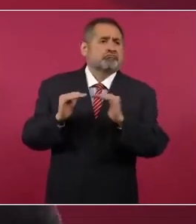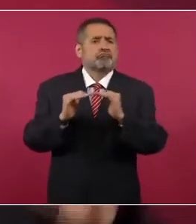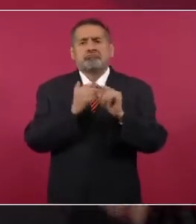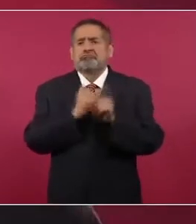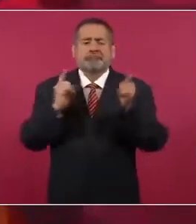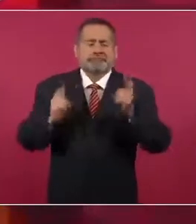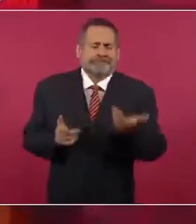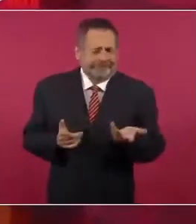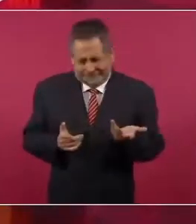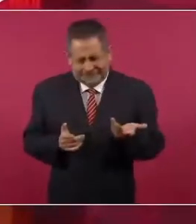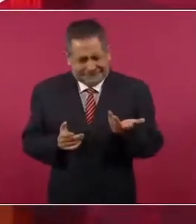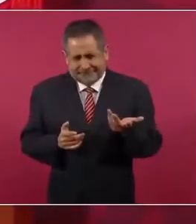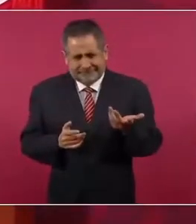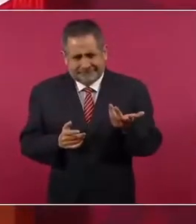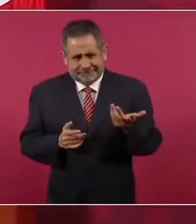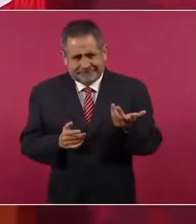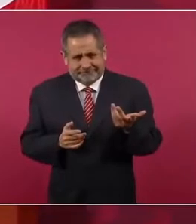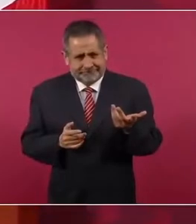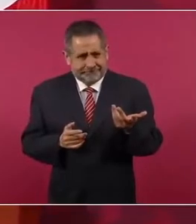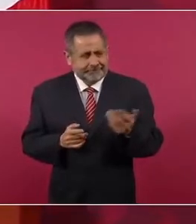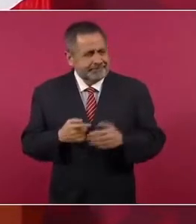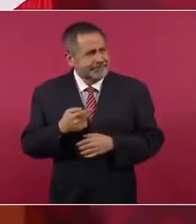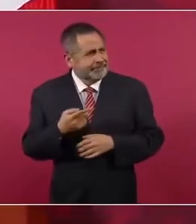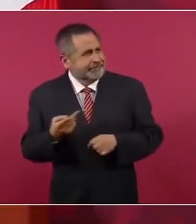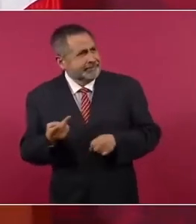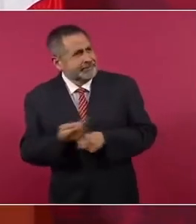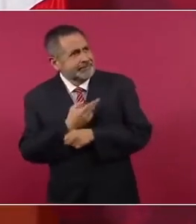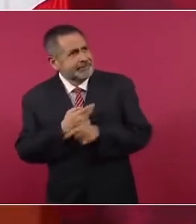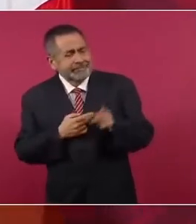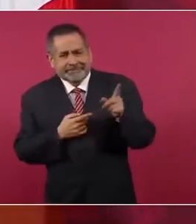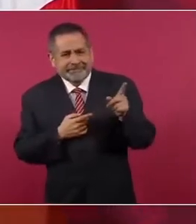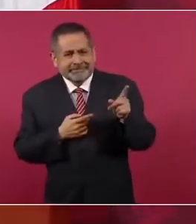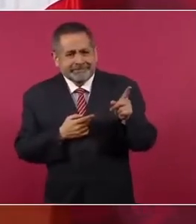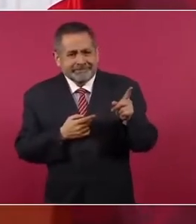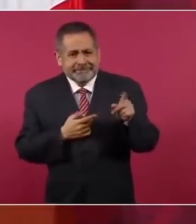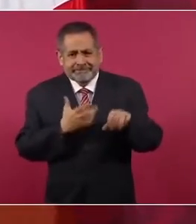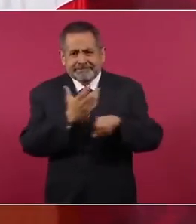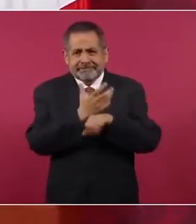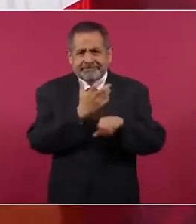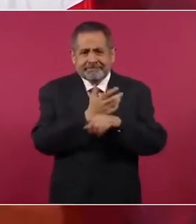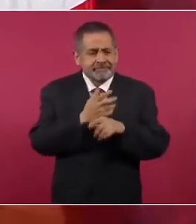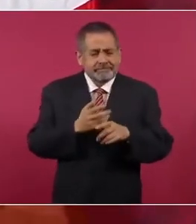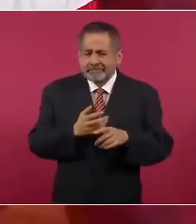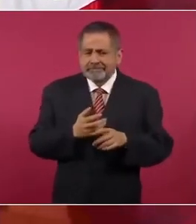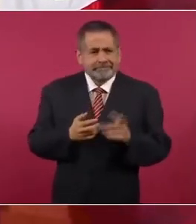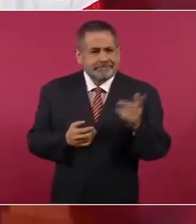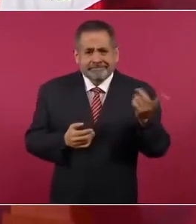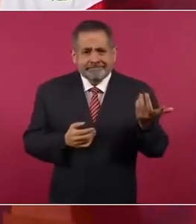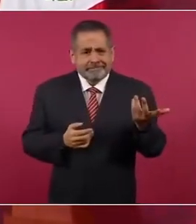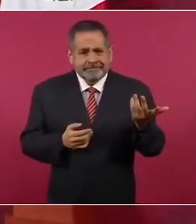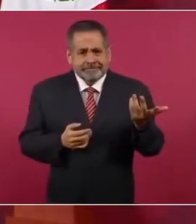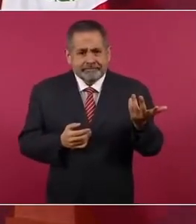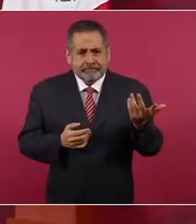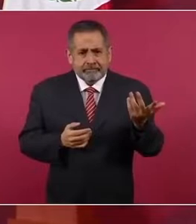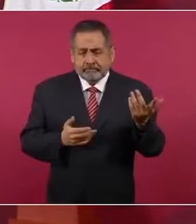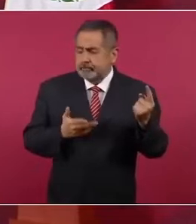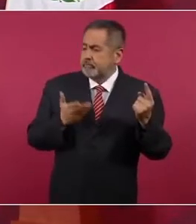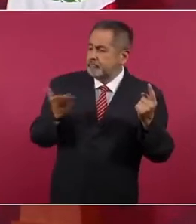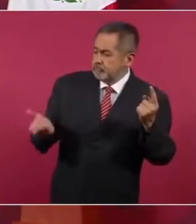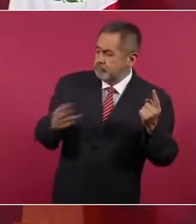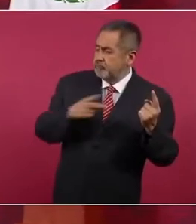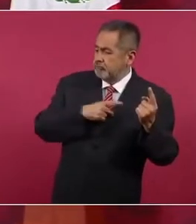en este caso, en vez de pedir que se